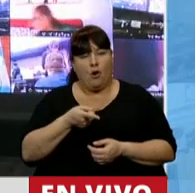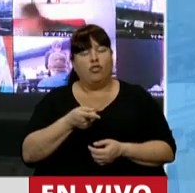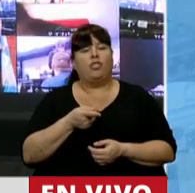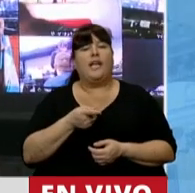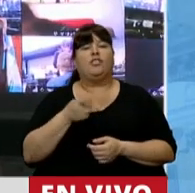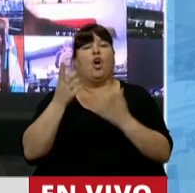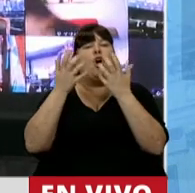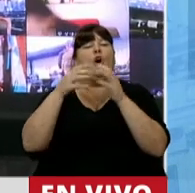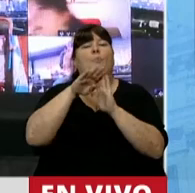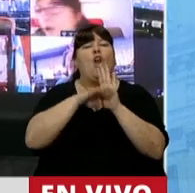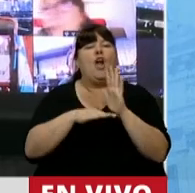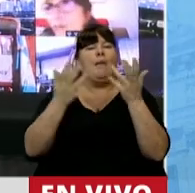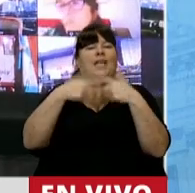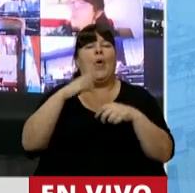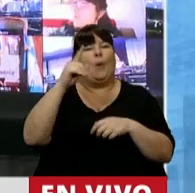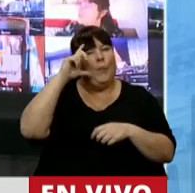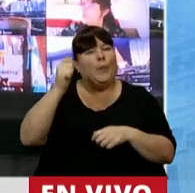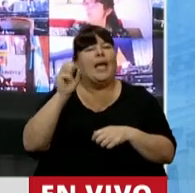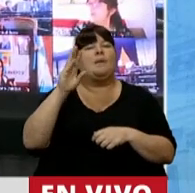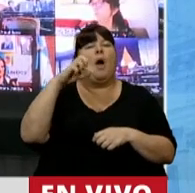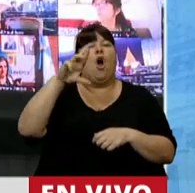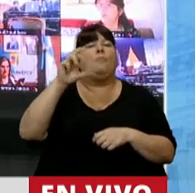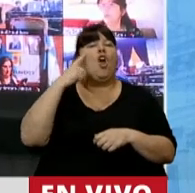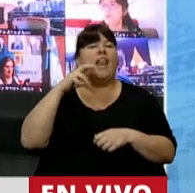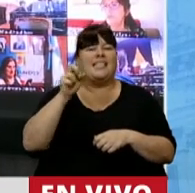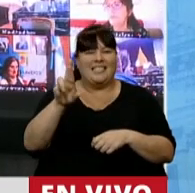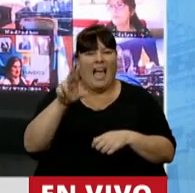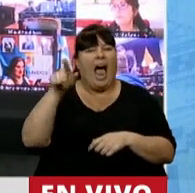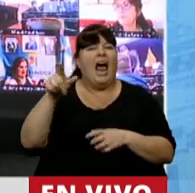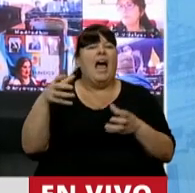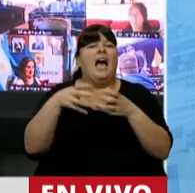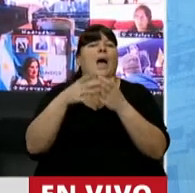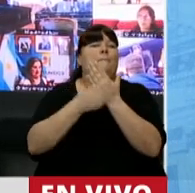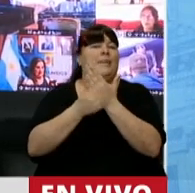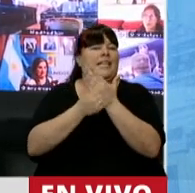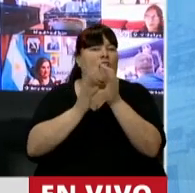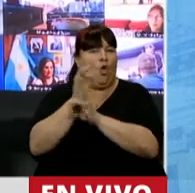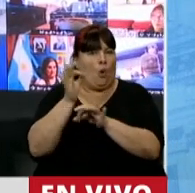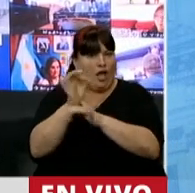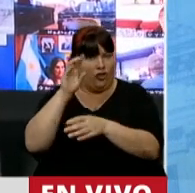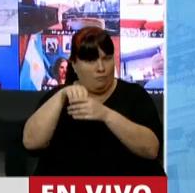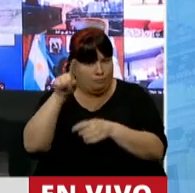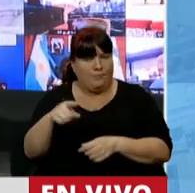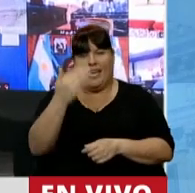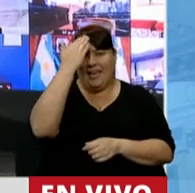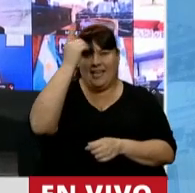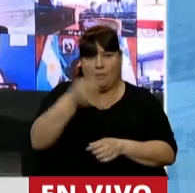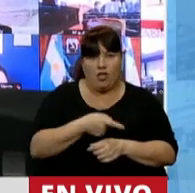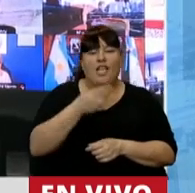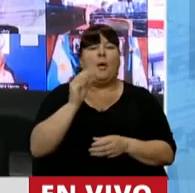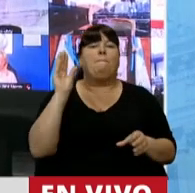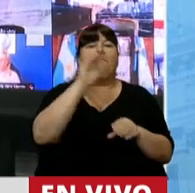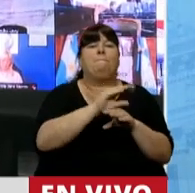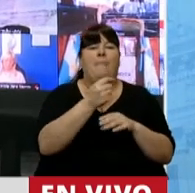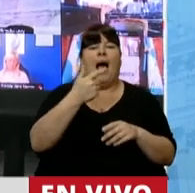el programa integral de becas Progresar, gestionado en el ámbito del Ministerio de Educación. Un 15% para el Fondo de